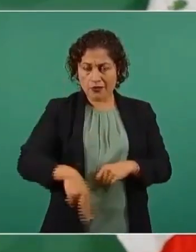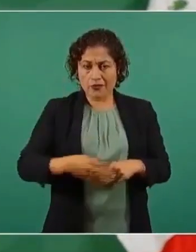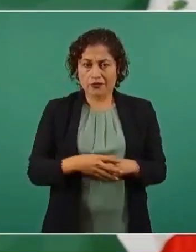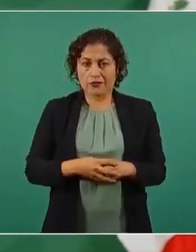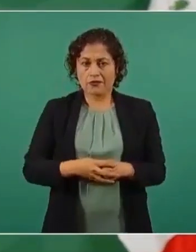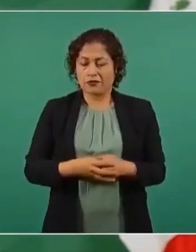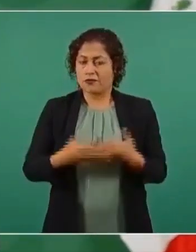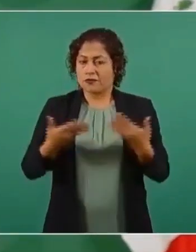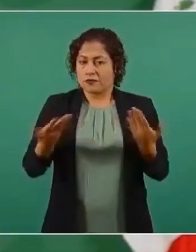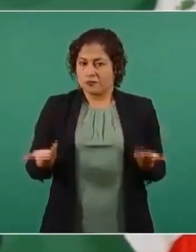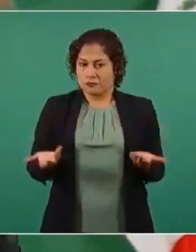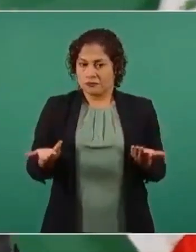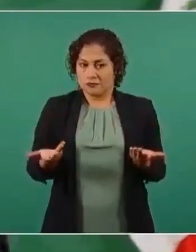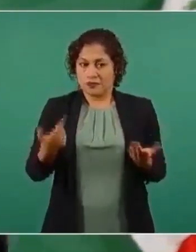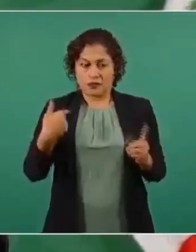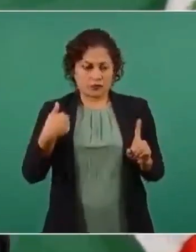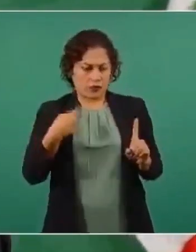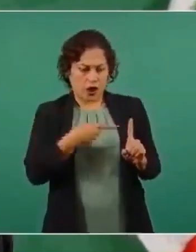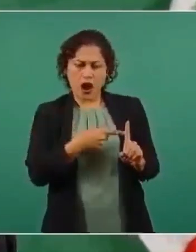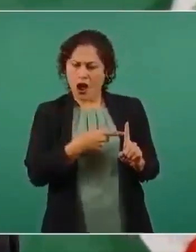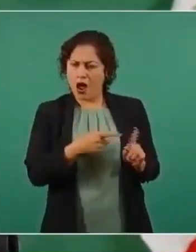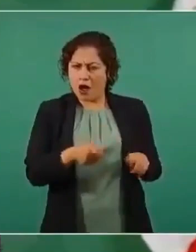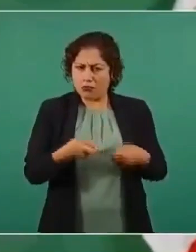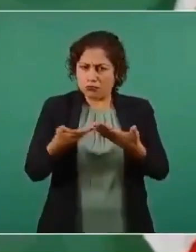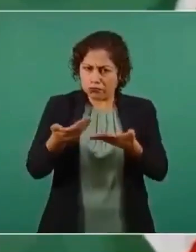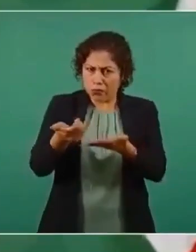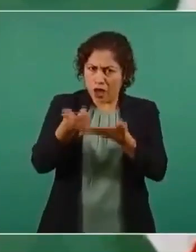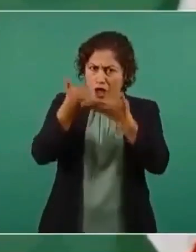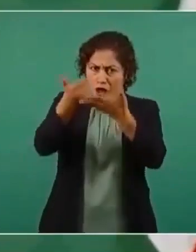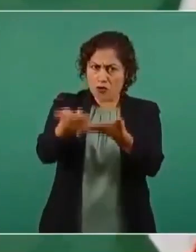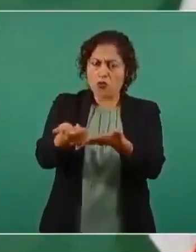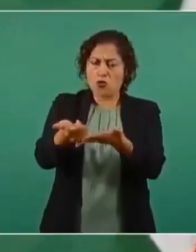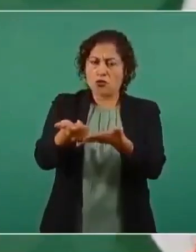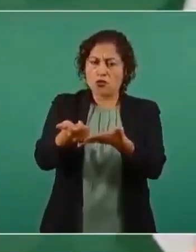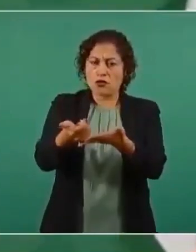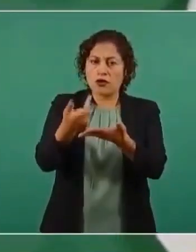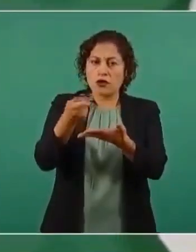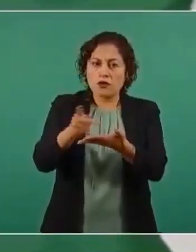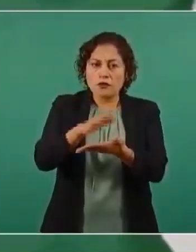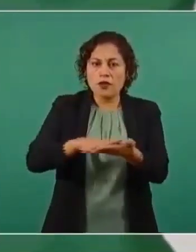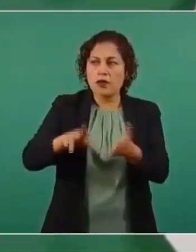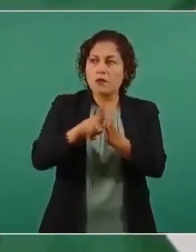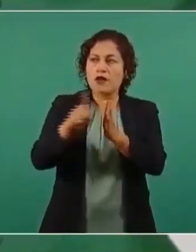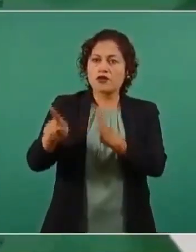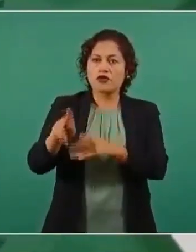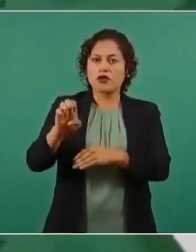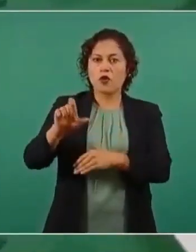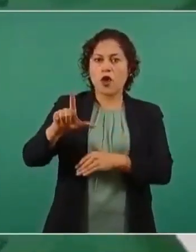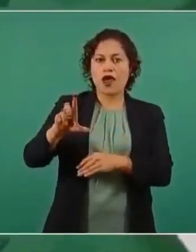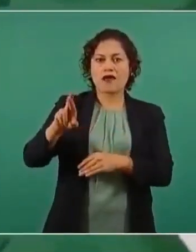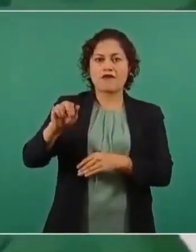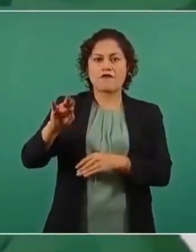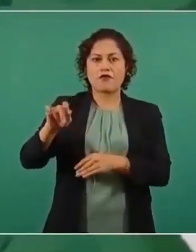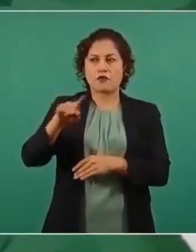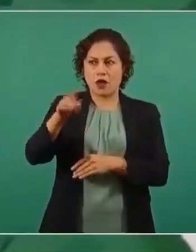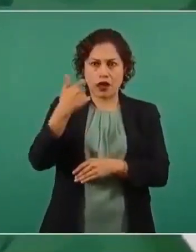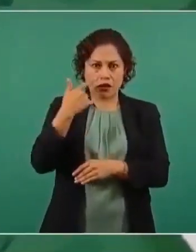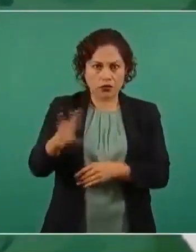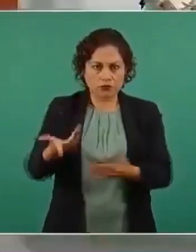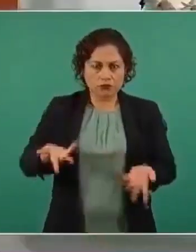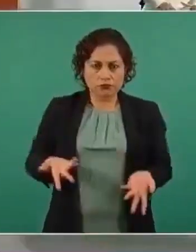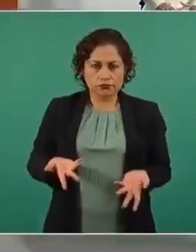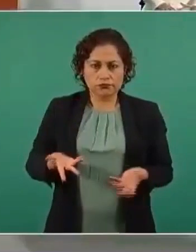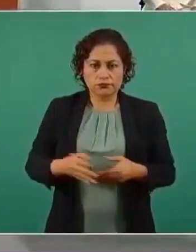Entonces, no les gusta a los del Reforma. ¿Cómo?